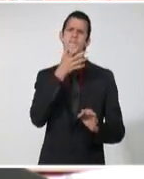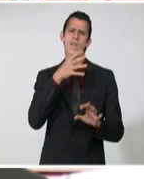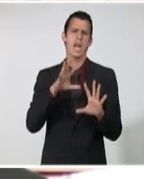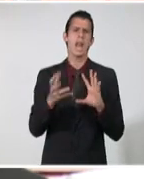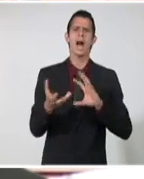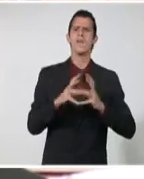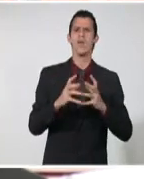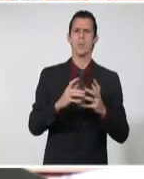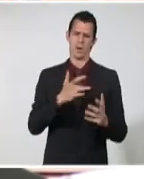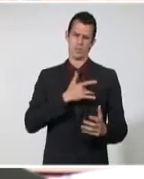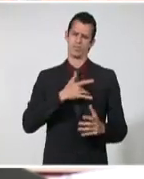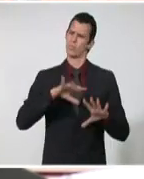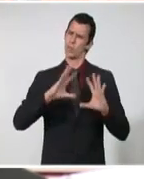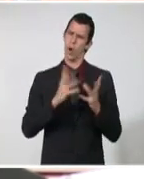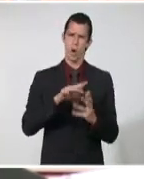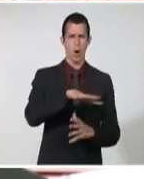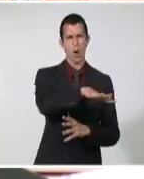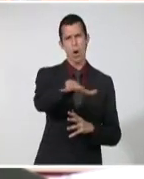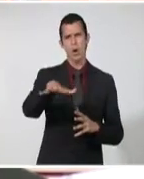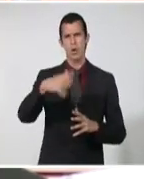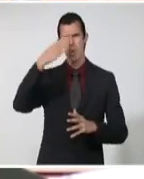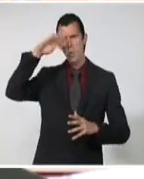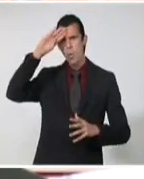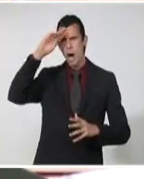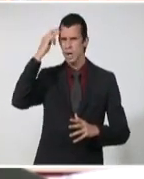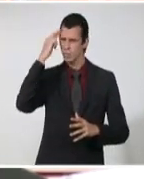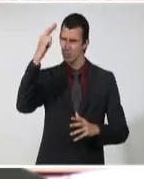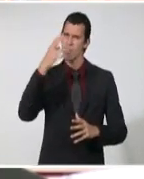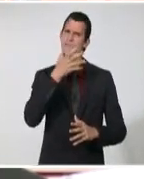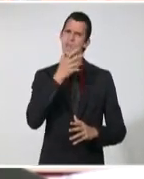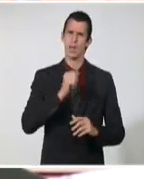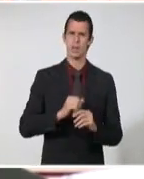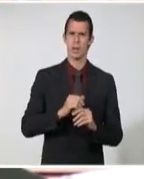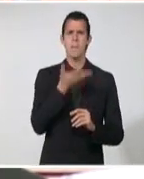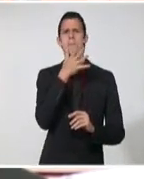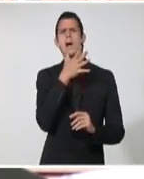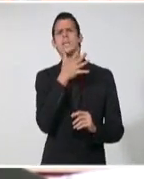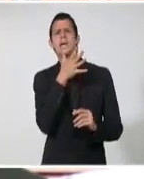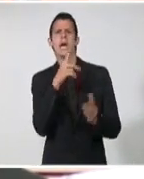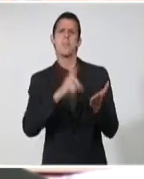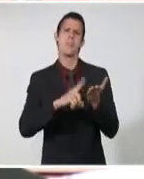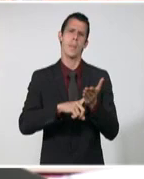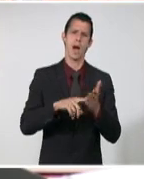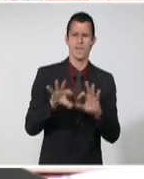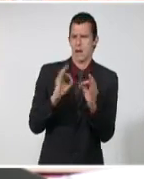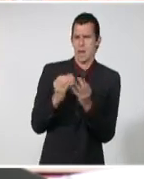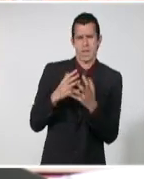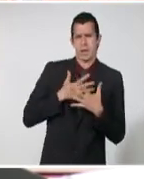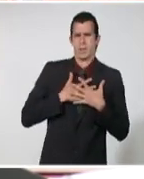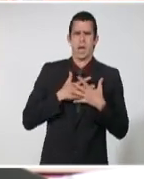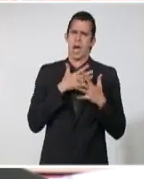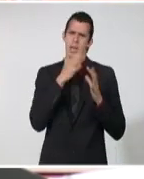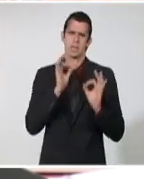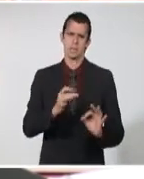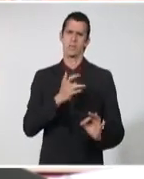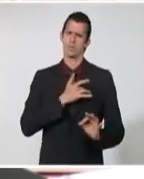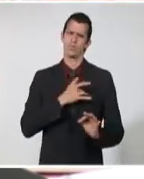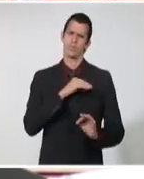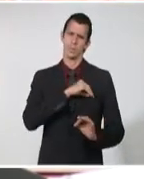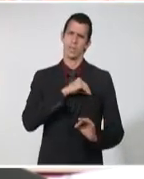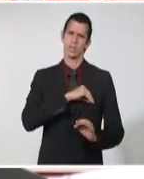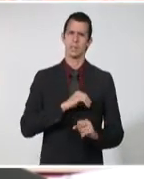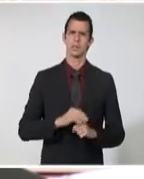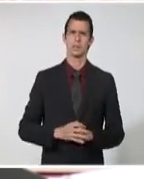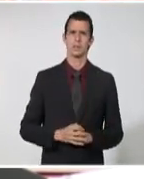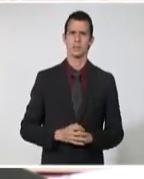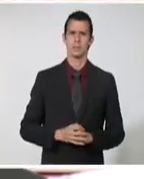que también lo apreciamos con esto. Y en el informe también está íntegramente, desde su inicio